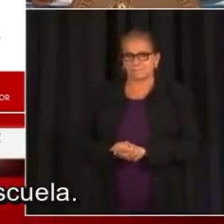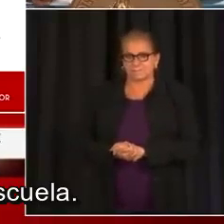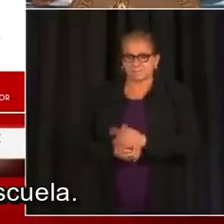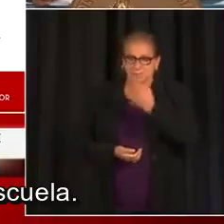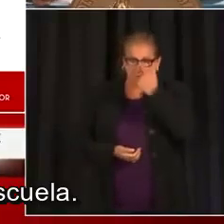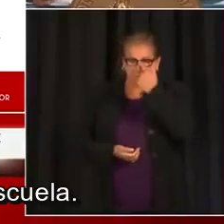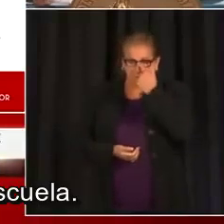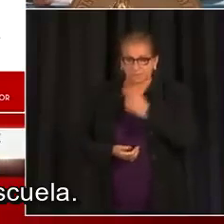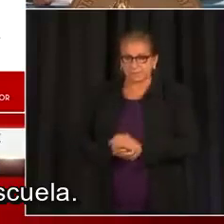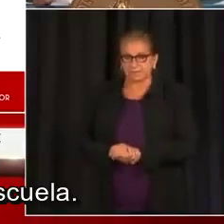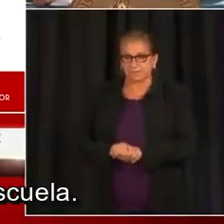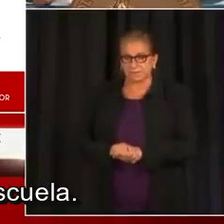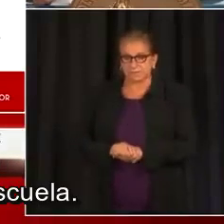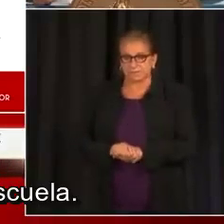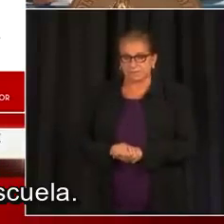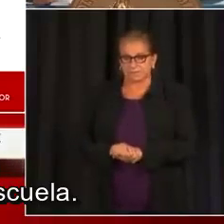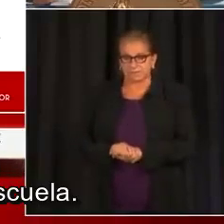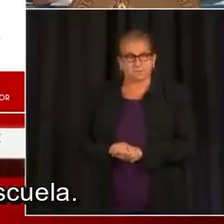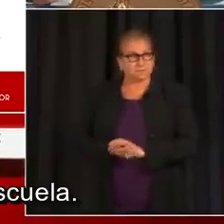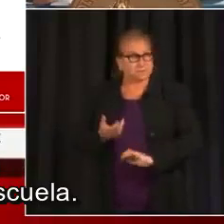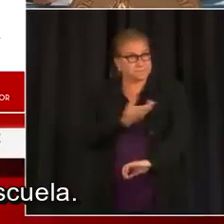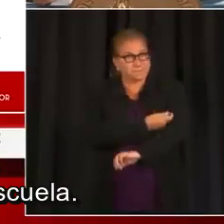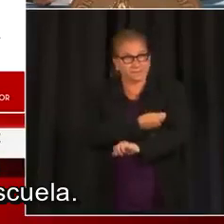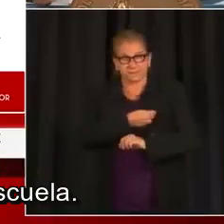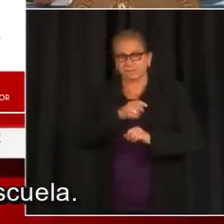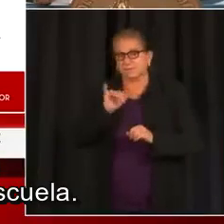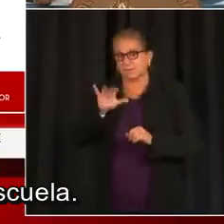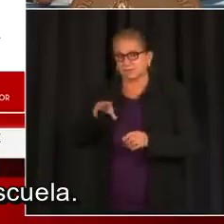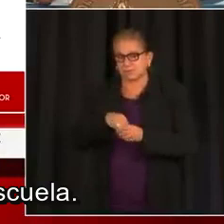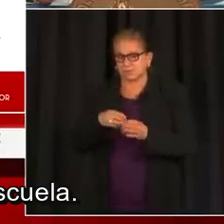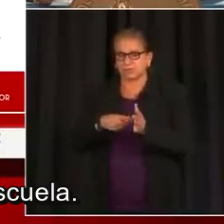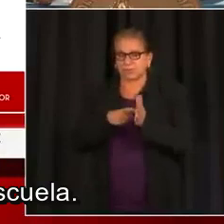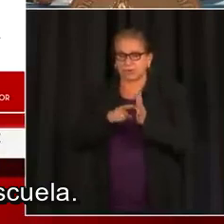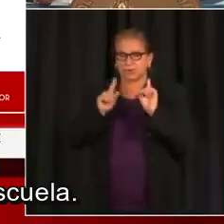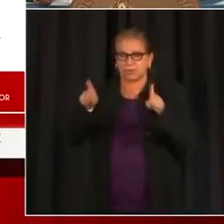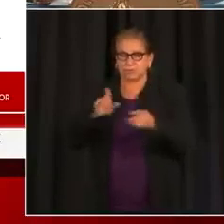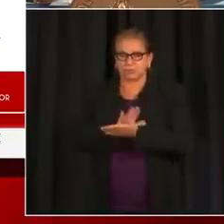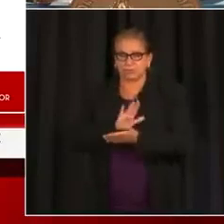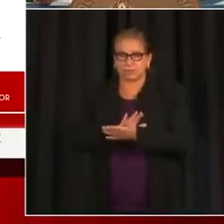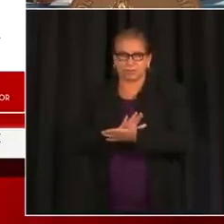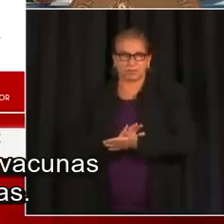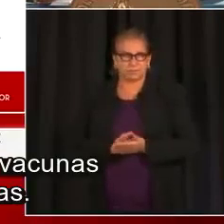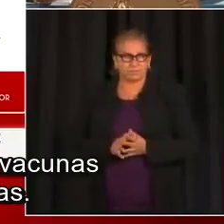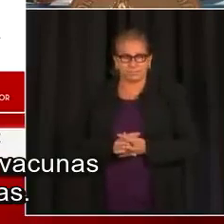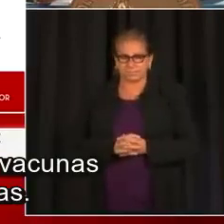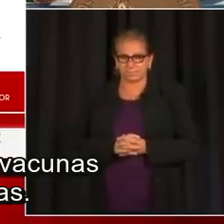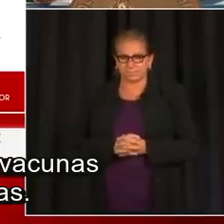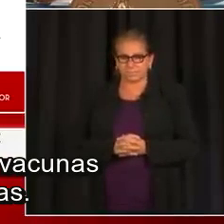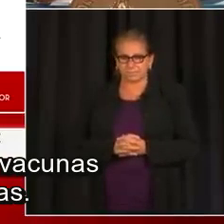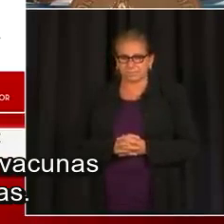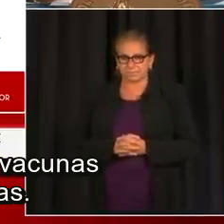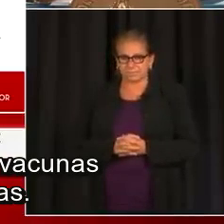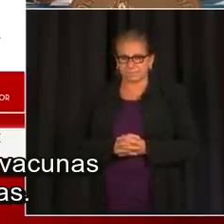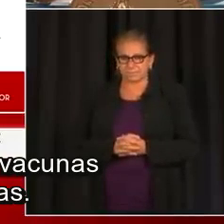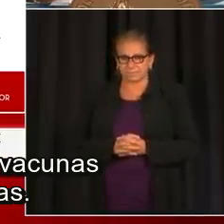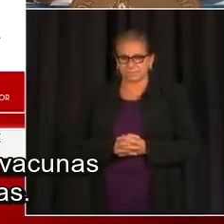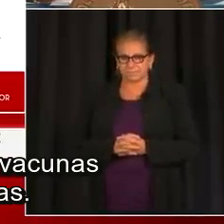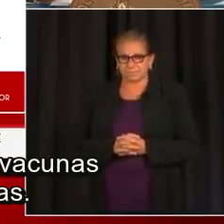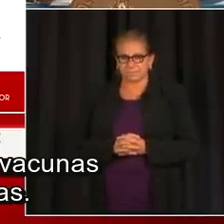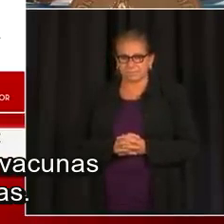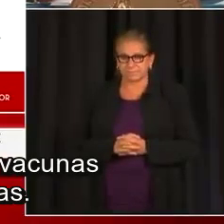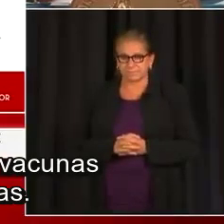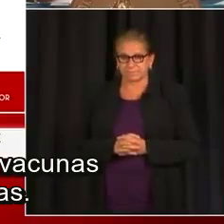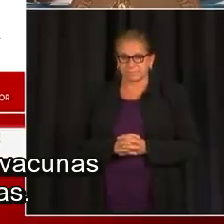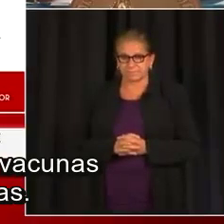Pero también hay vacunas que son un requisito para asistir a la escuela. Los estudiantes se tienen que poner